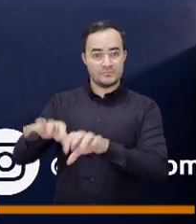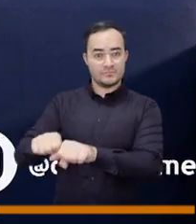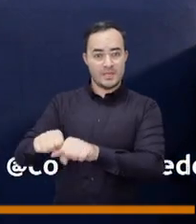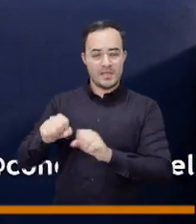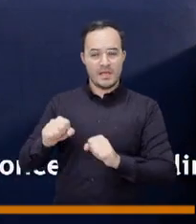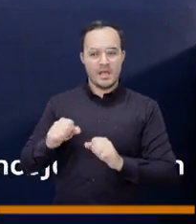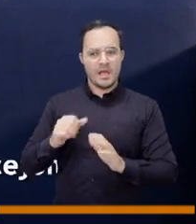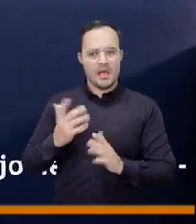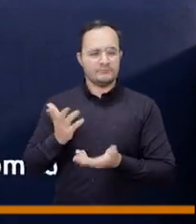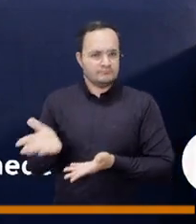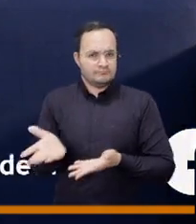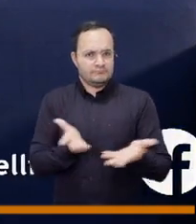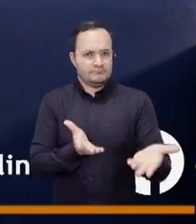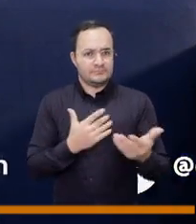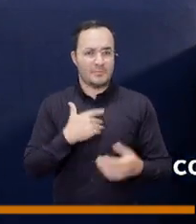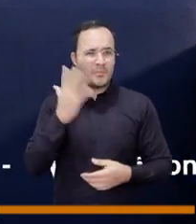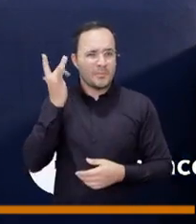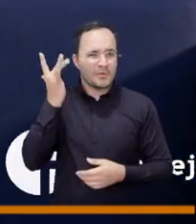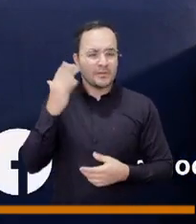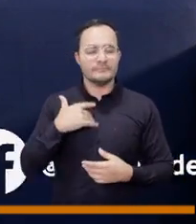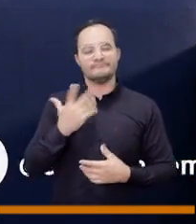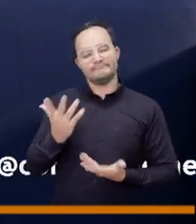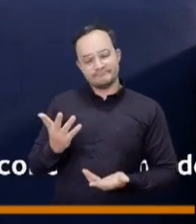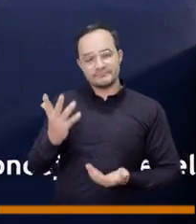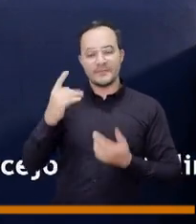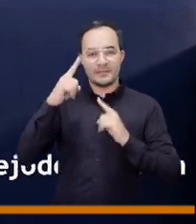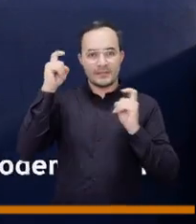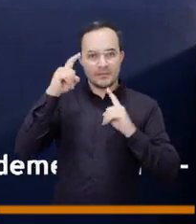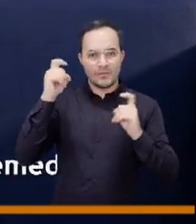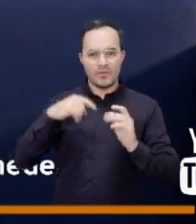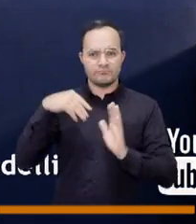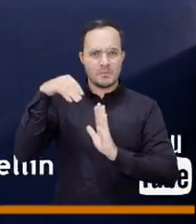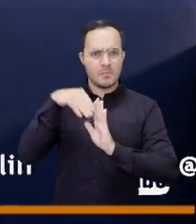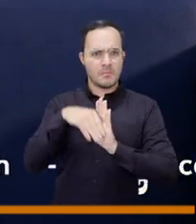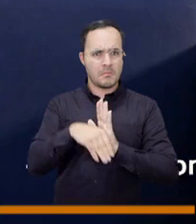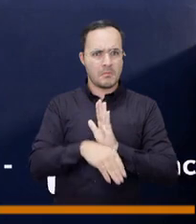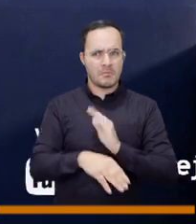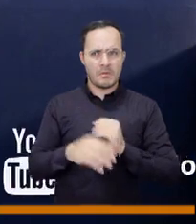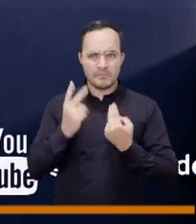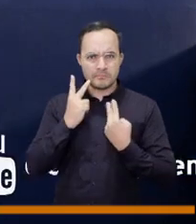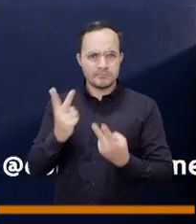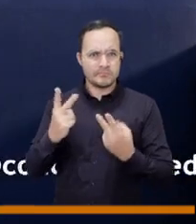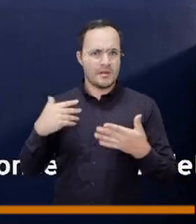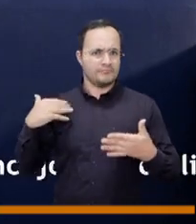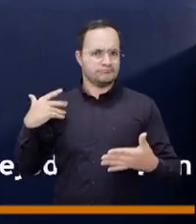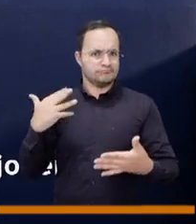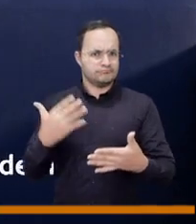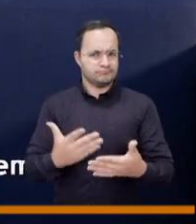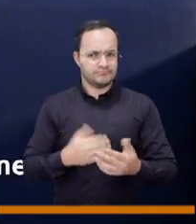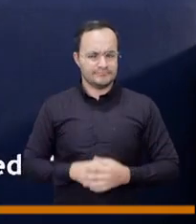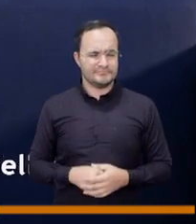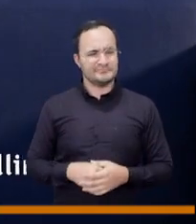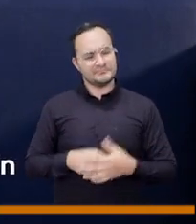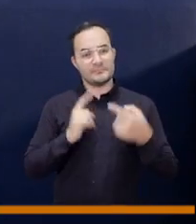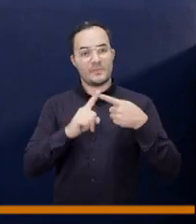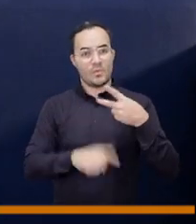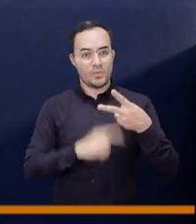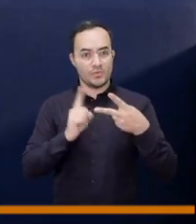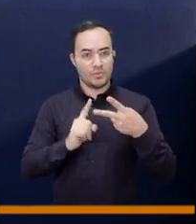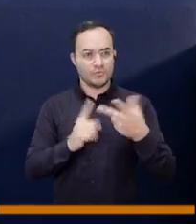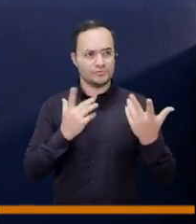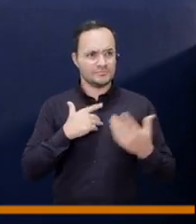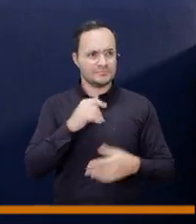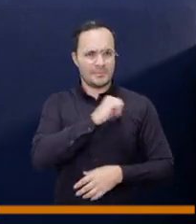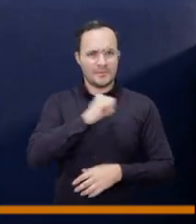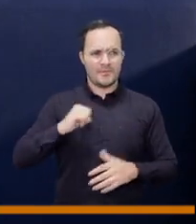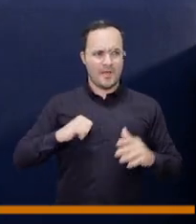tigo tenía nune toda vez que tigo viene de manera progresiva presentando pérdidas además que habían dos cláusulas que nos llevaron a tomar la decisión